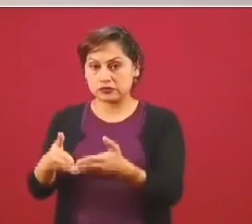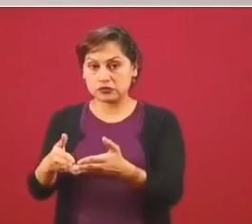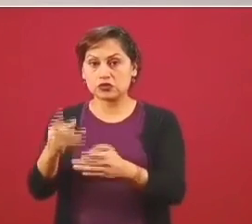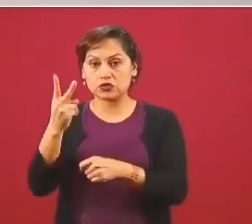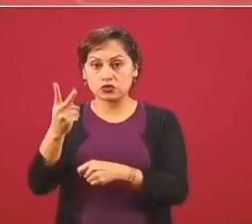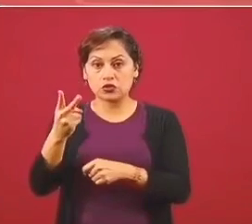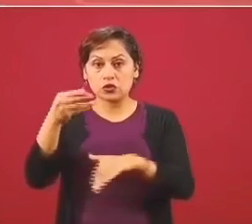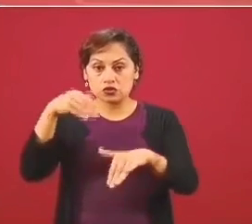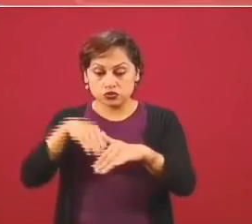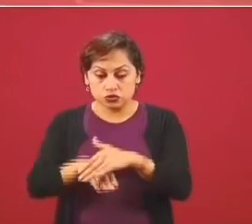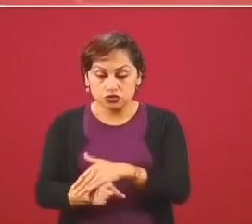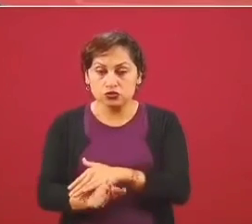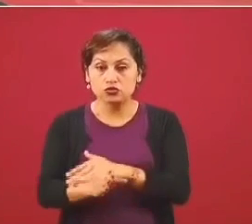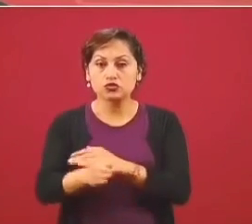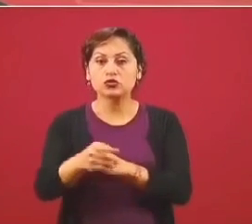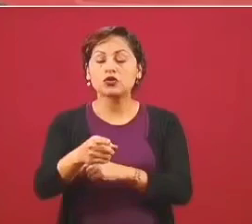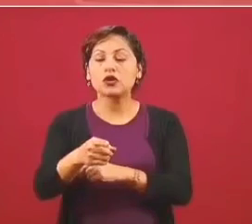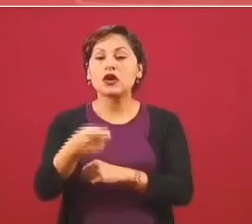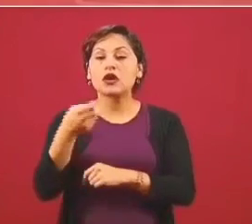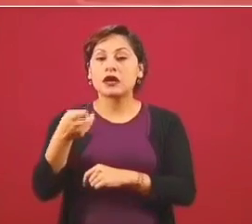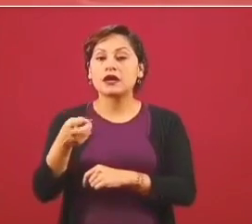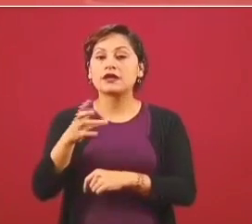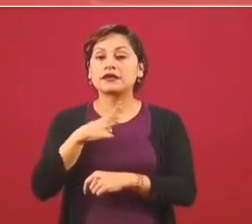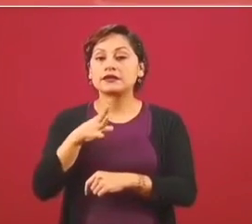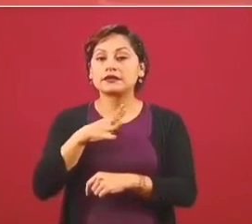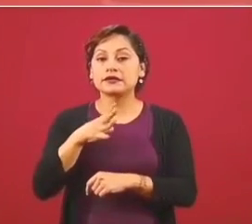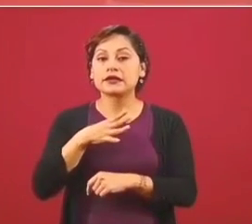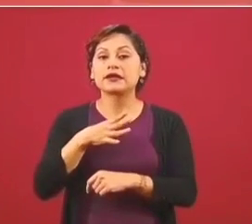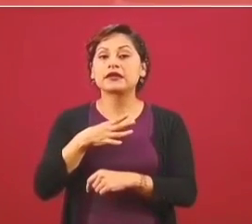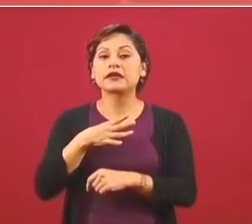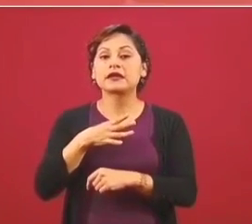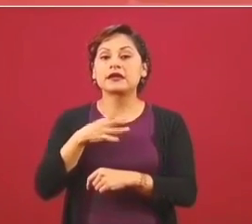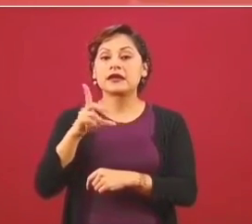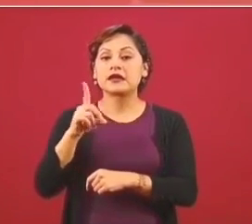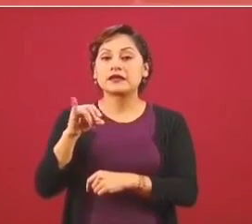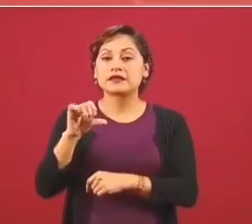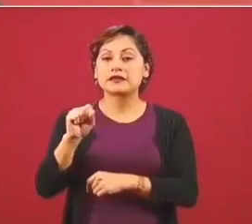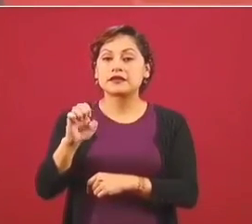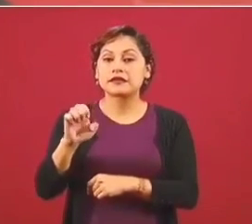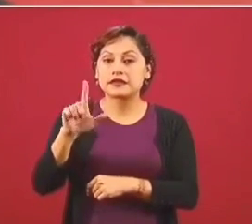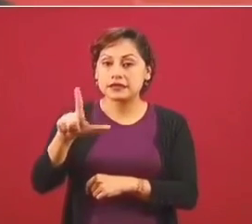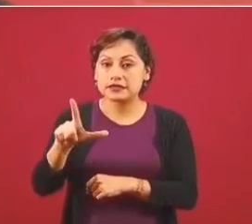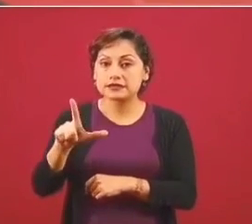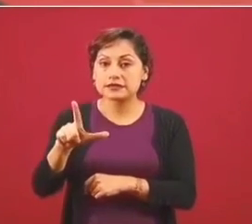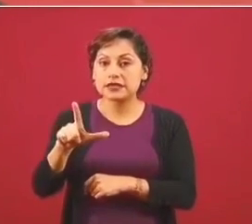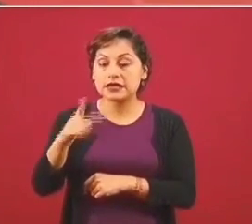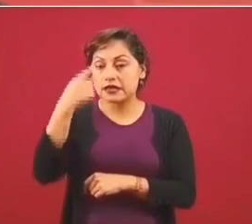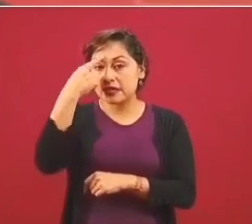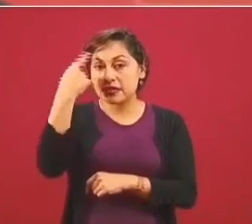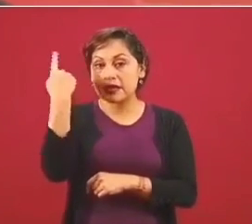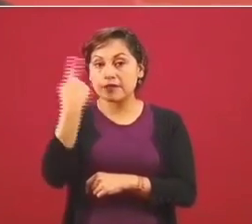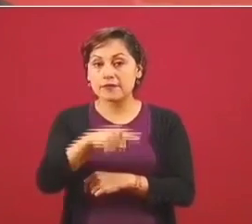llenos de diésel, de contrabando